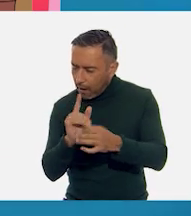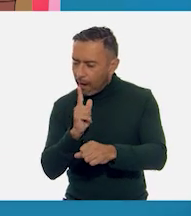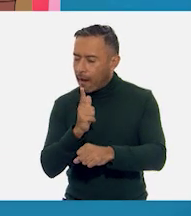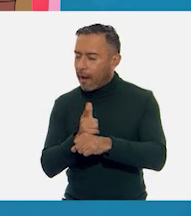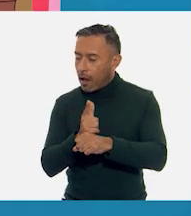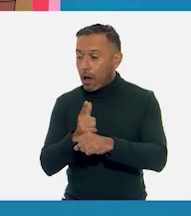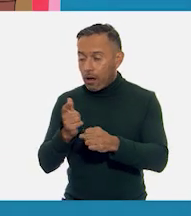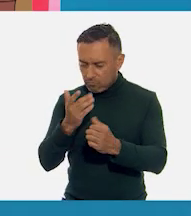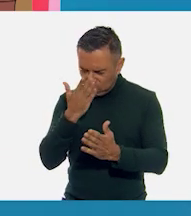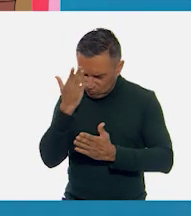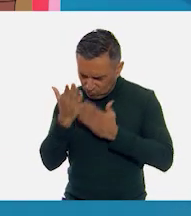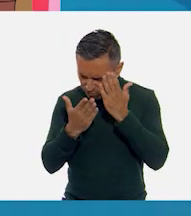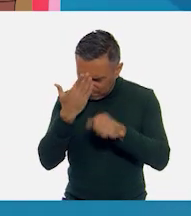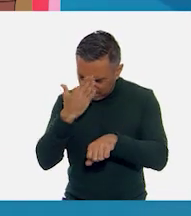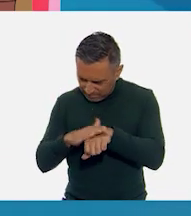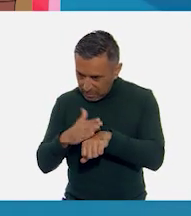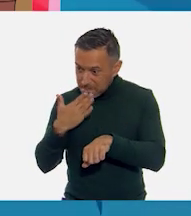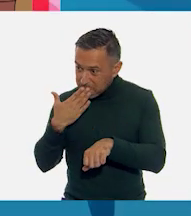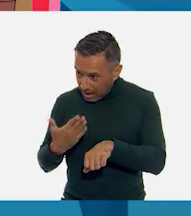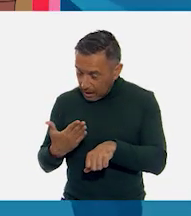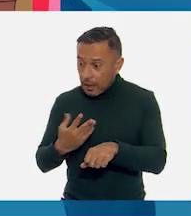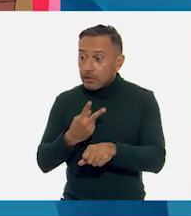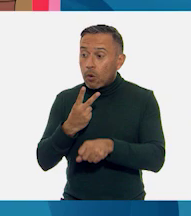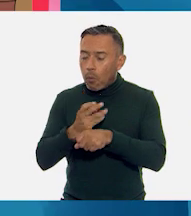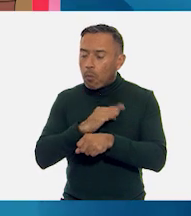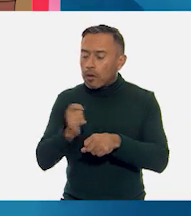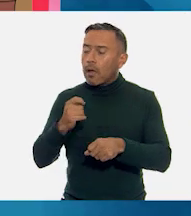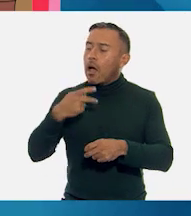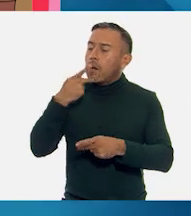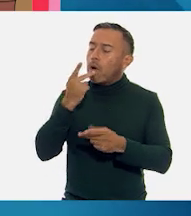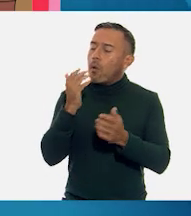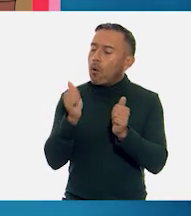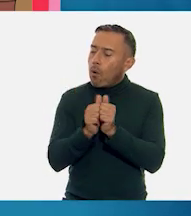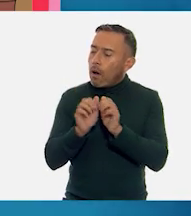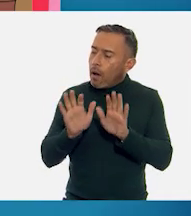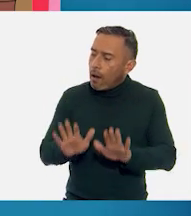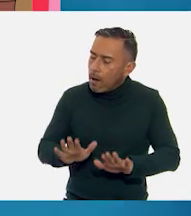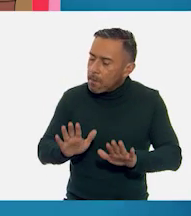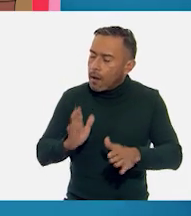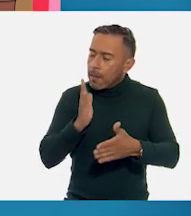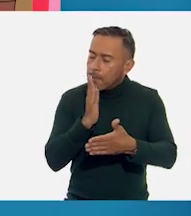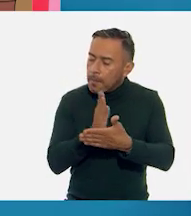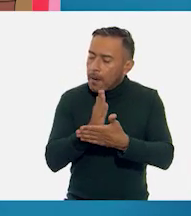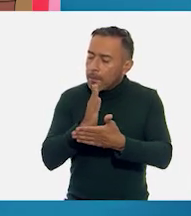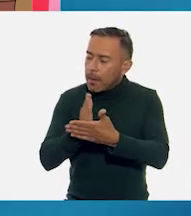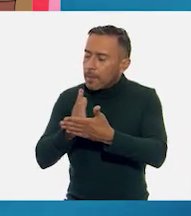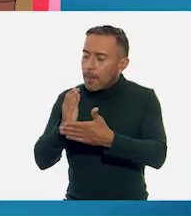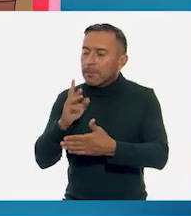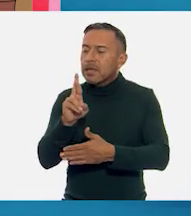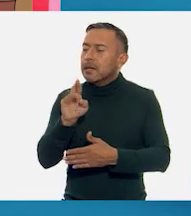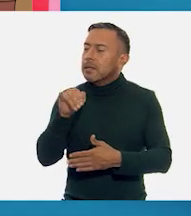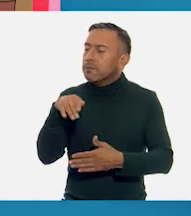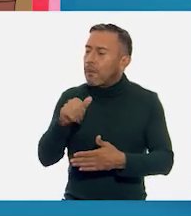también tienes que comprender la musicalidad y el ritmo del poema. Piensa, la musicalidad está en la rima de los versos y el